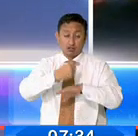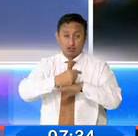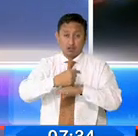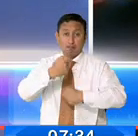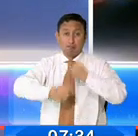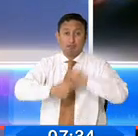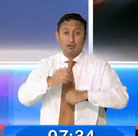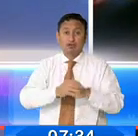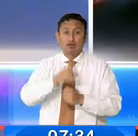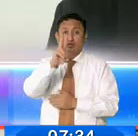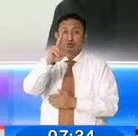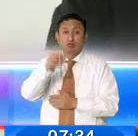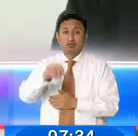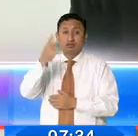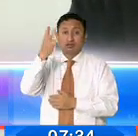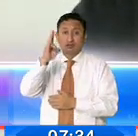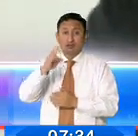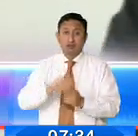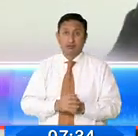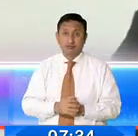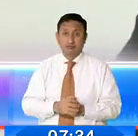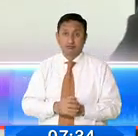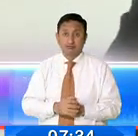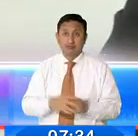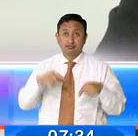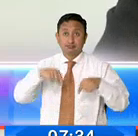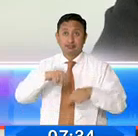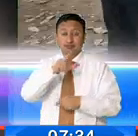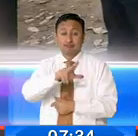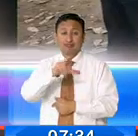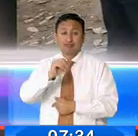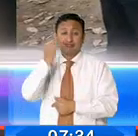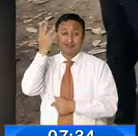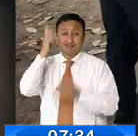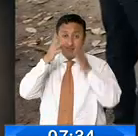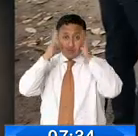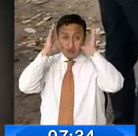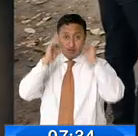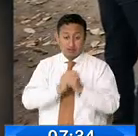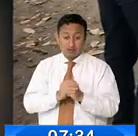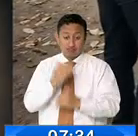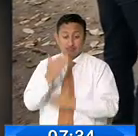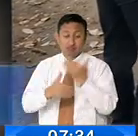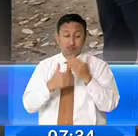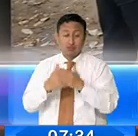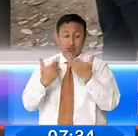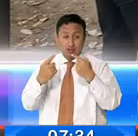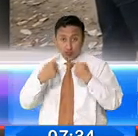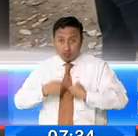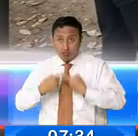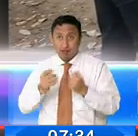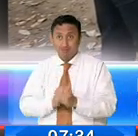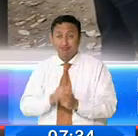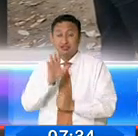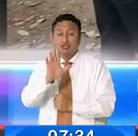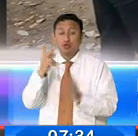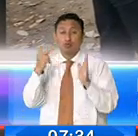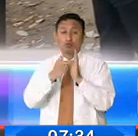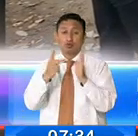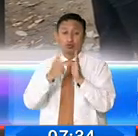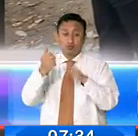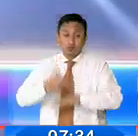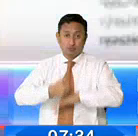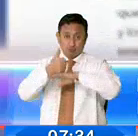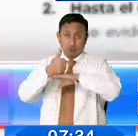mayo del 2017? Teniendo en contexto el caso, fue este 30 de diciembre que posterior a los allanamientos emitió un comunicado de cinco puntos por parte de la